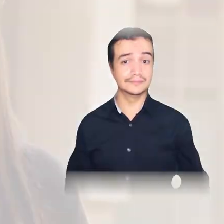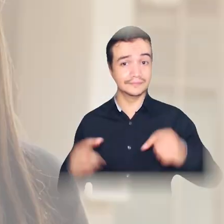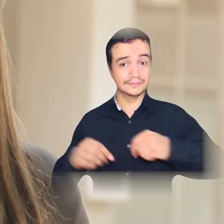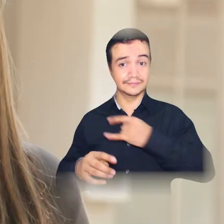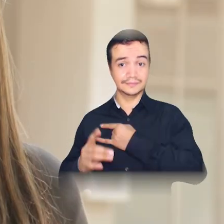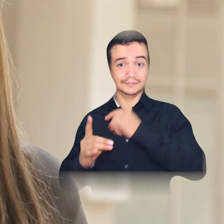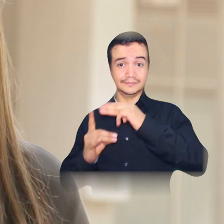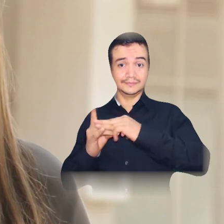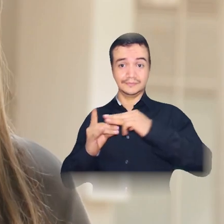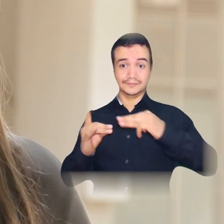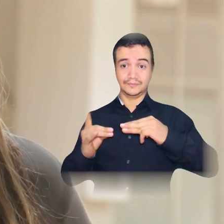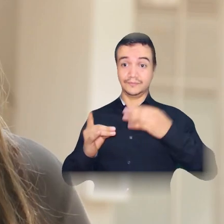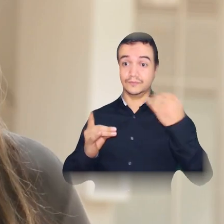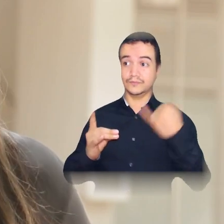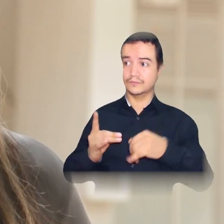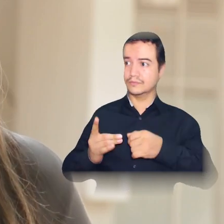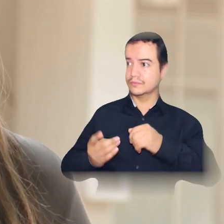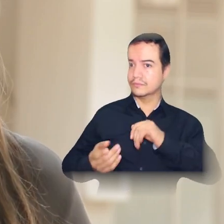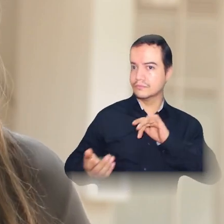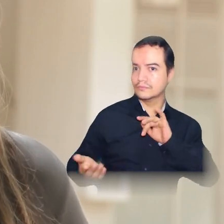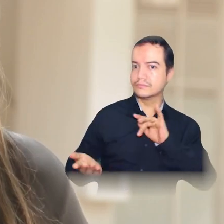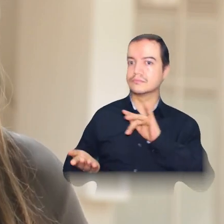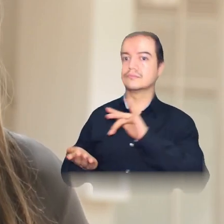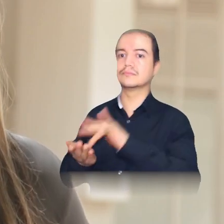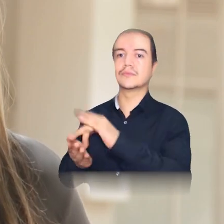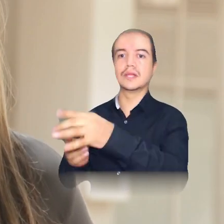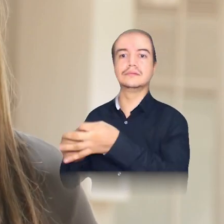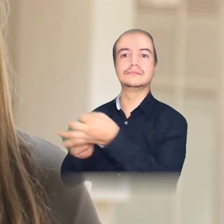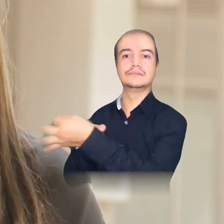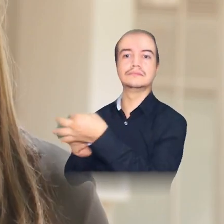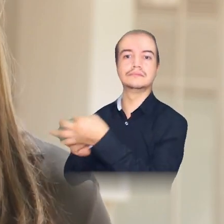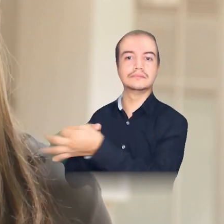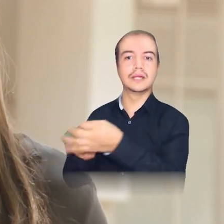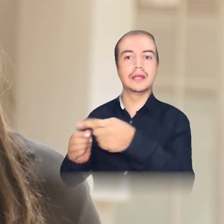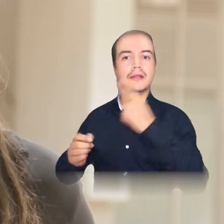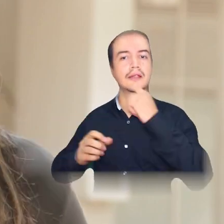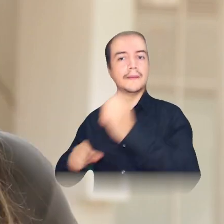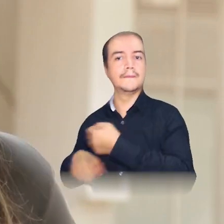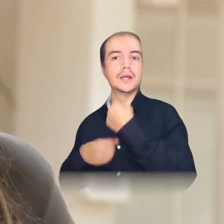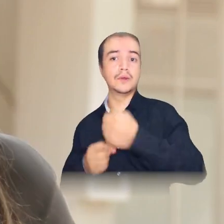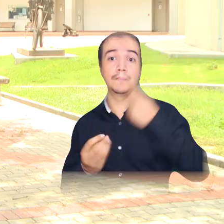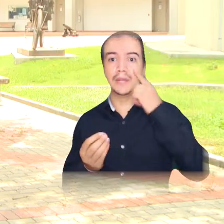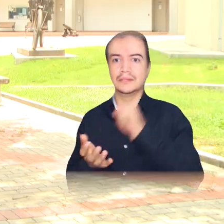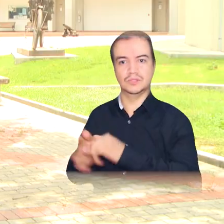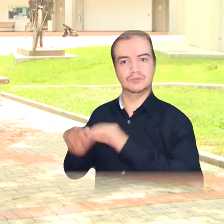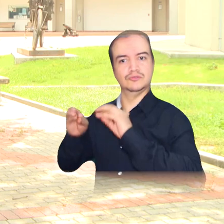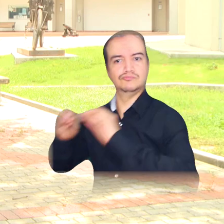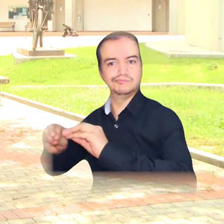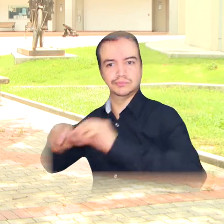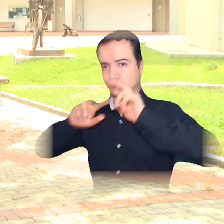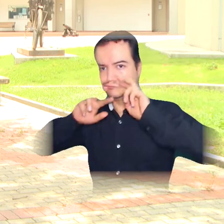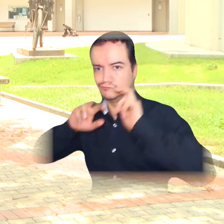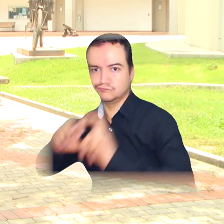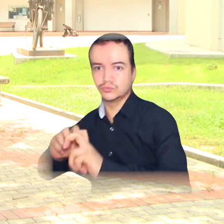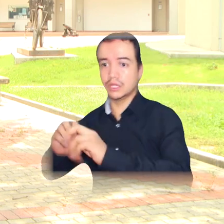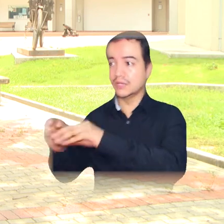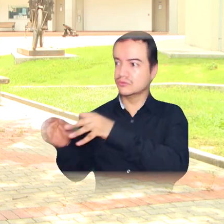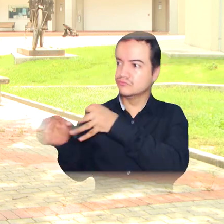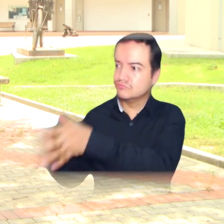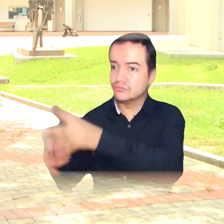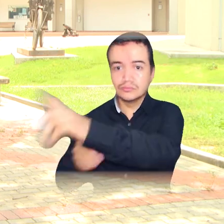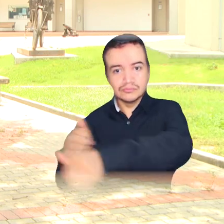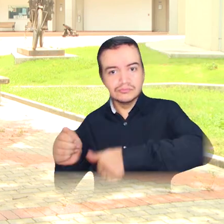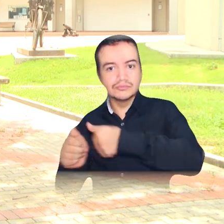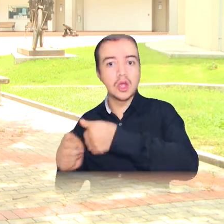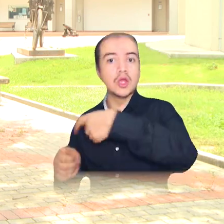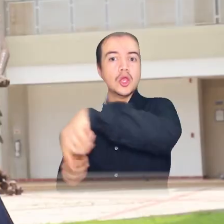Nuestra Casa de Estudios Superiores llega al banco con Academia, Cultura, Investigación e Historia. Capacitación y asesoría a jóvenes